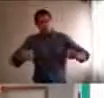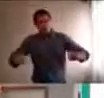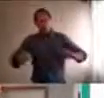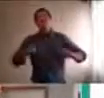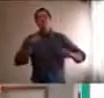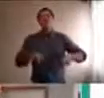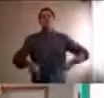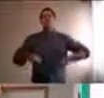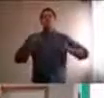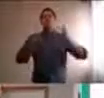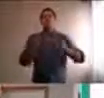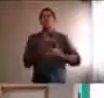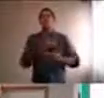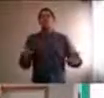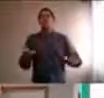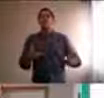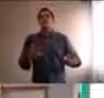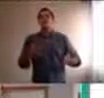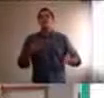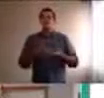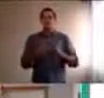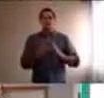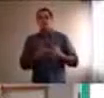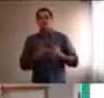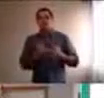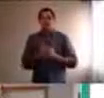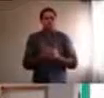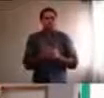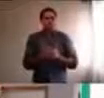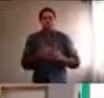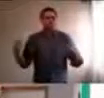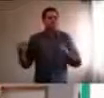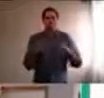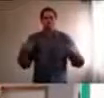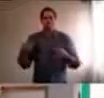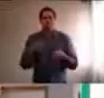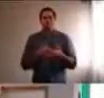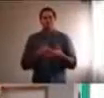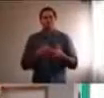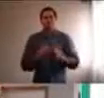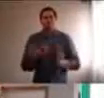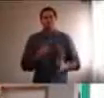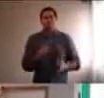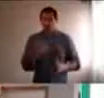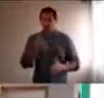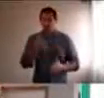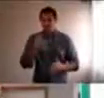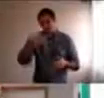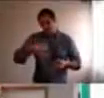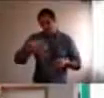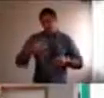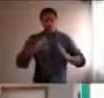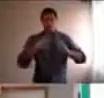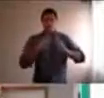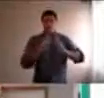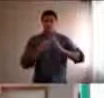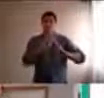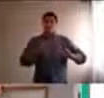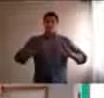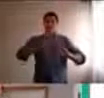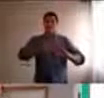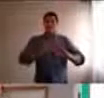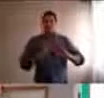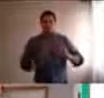y menos conflictos, porque empezó a valer eso, en los primeros, en el primer periodo, de cuarentena, y de convivencia, había mucha discusión, y mucha